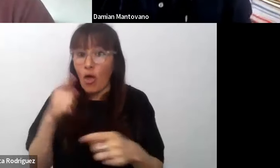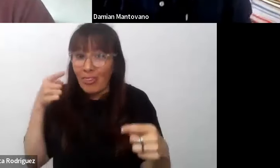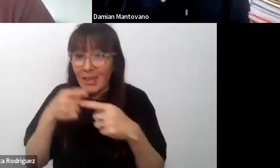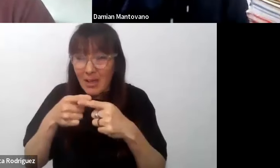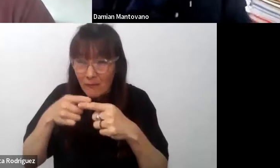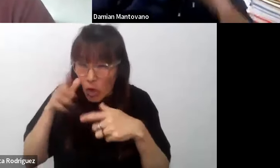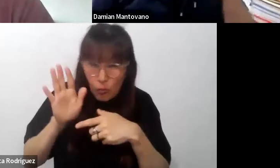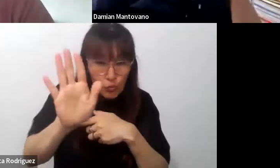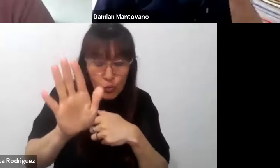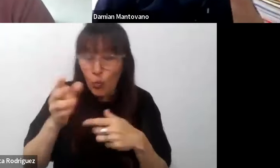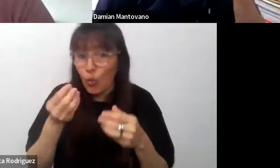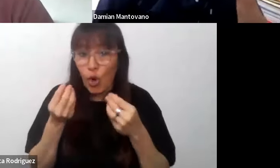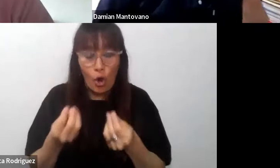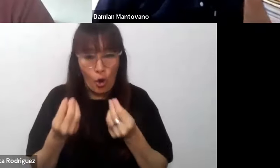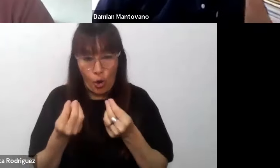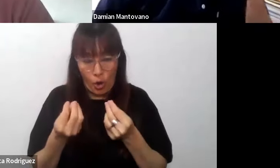justamente